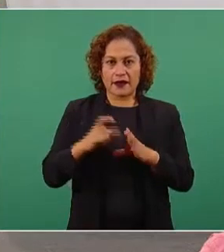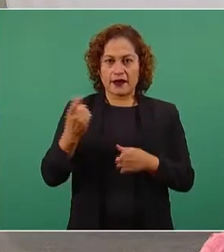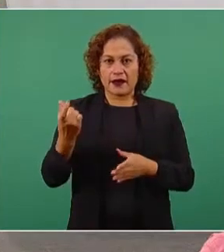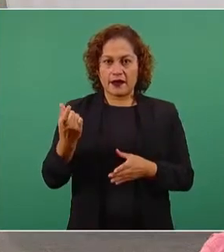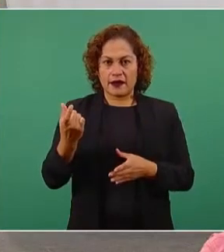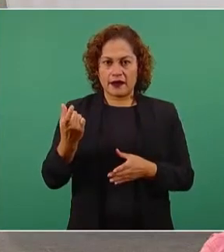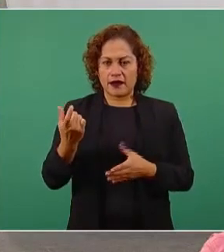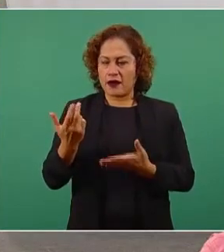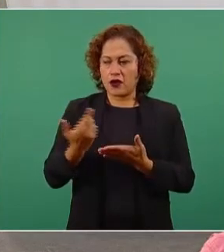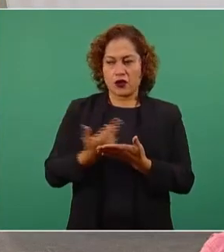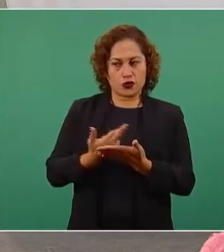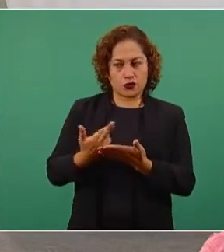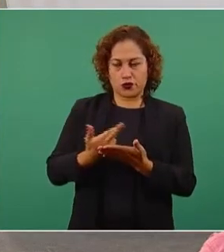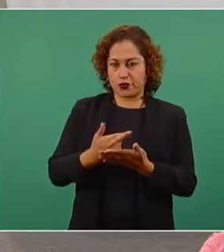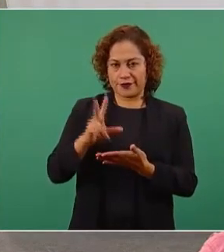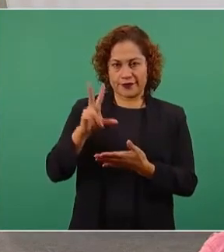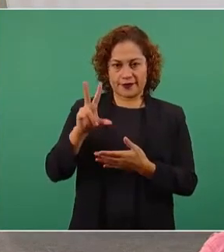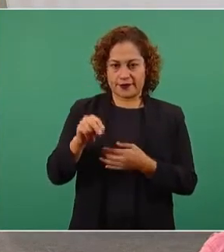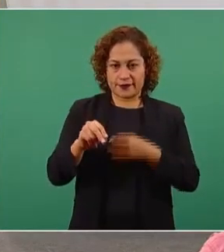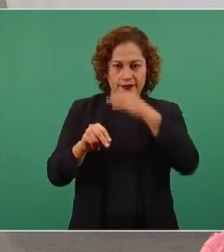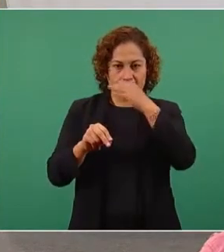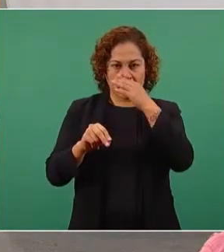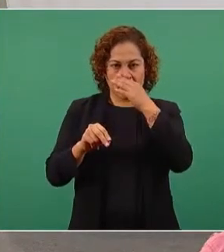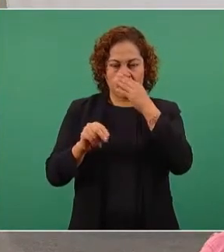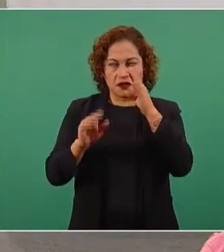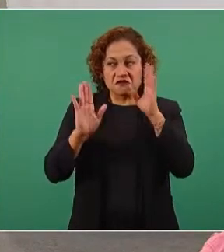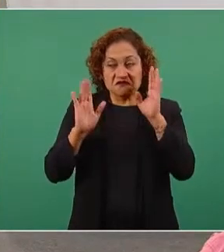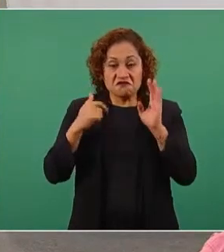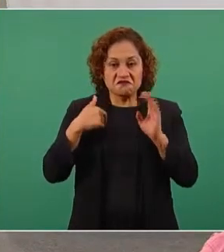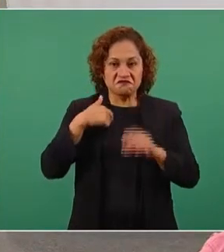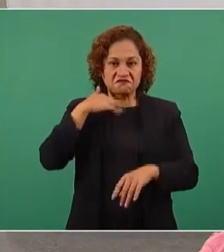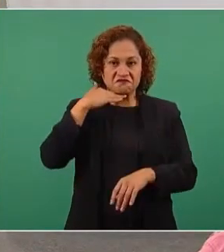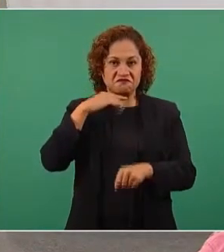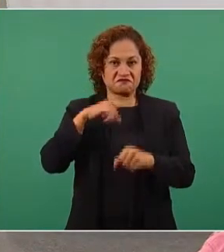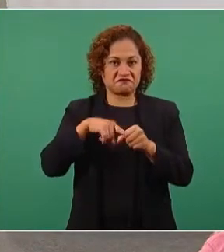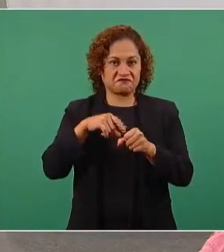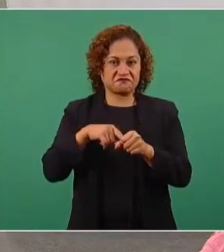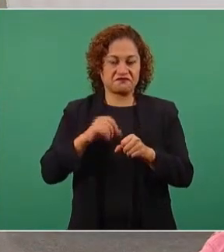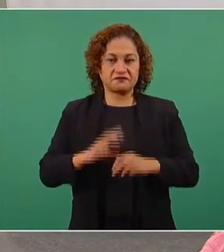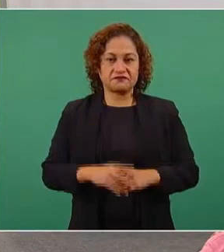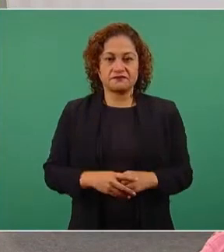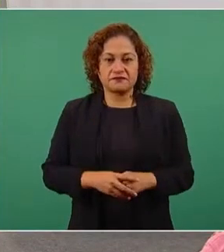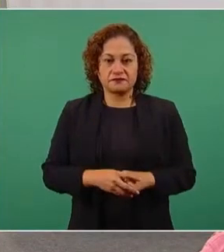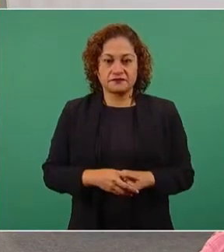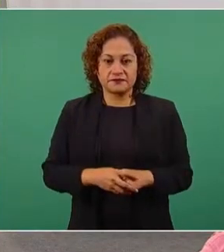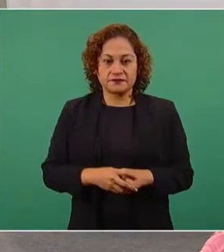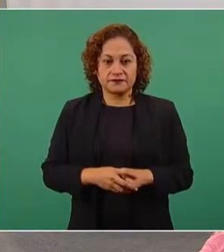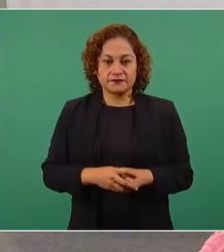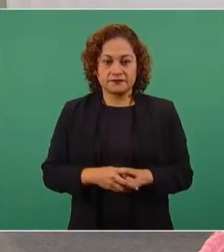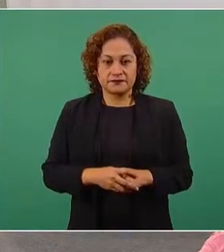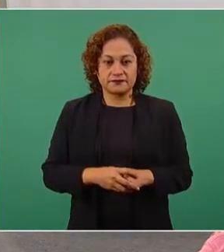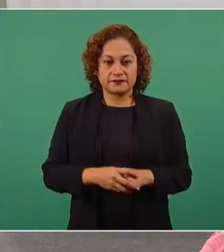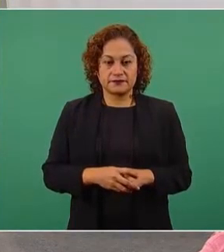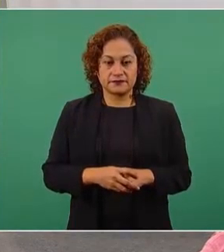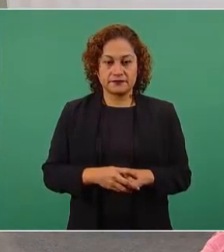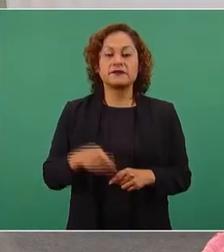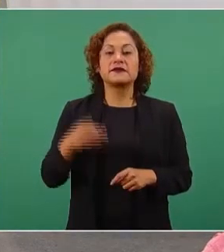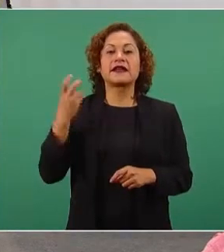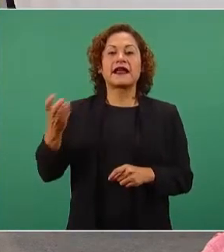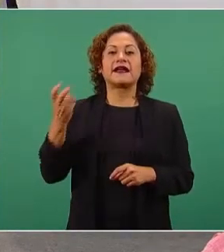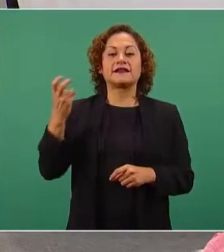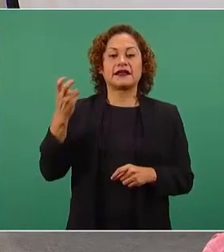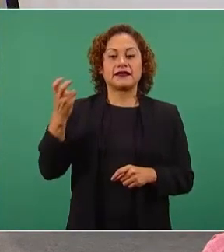rosa o no vi que fuese rosa, es esta,